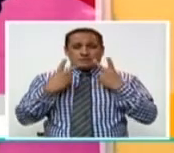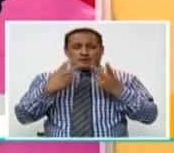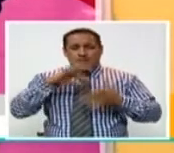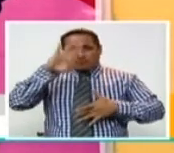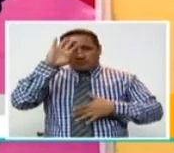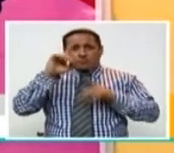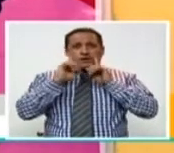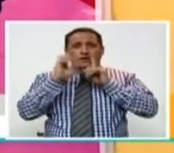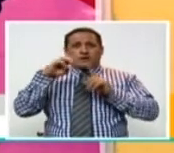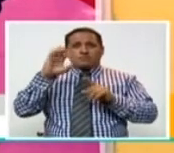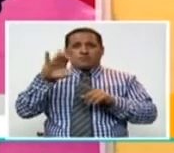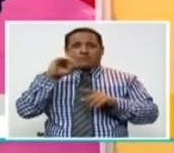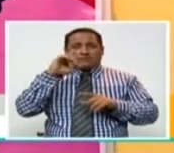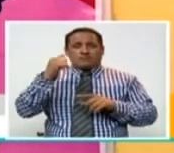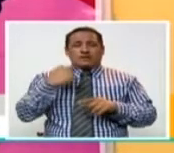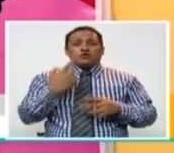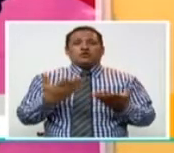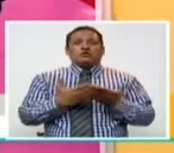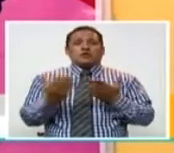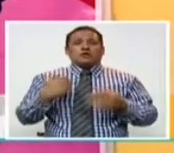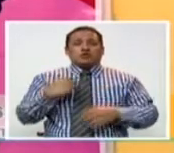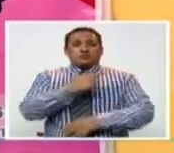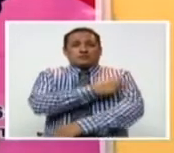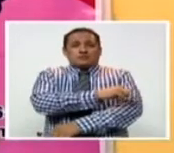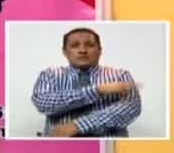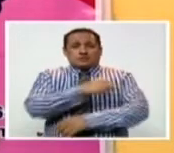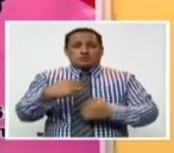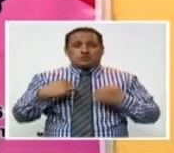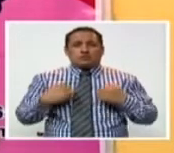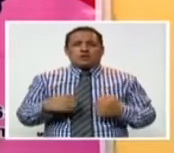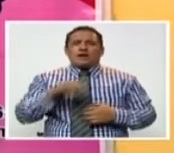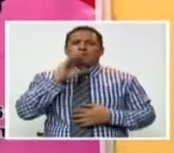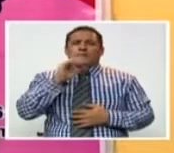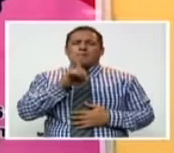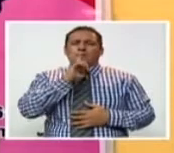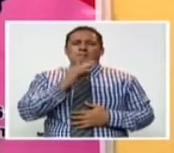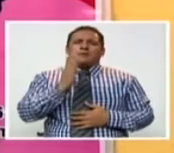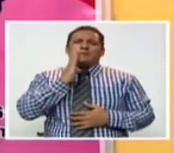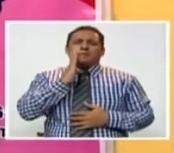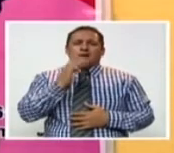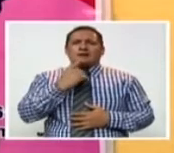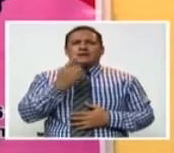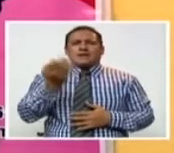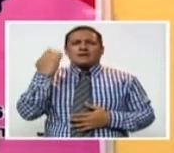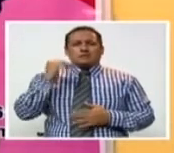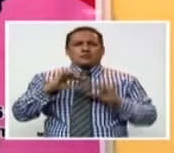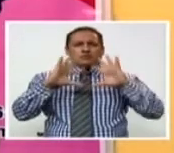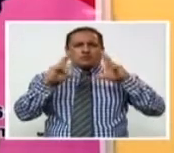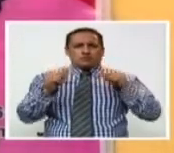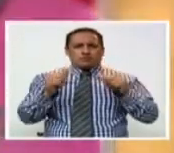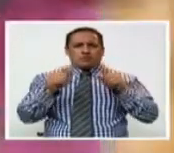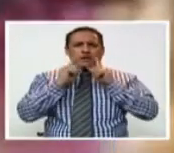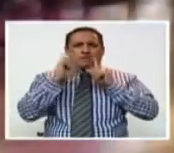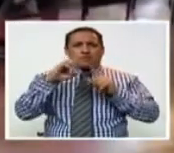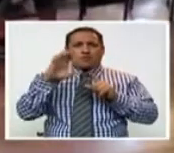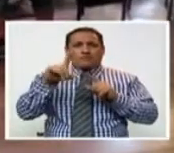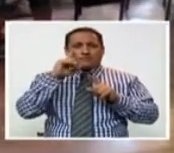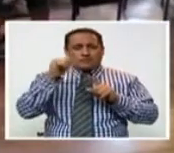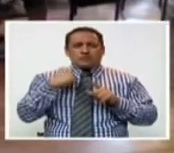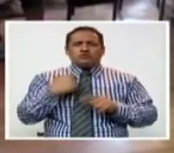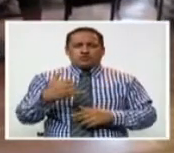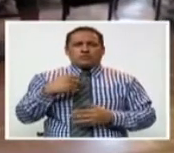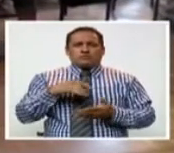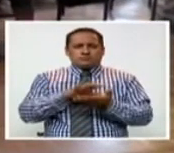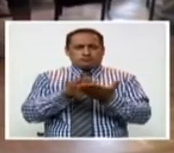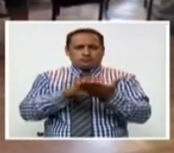atendían con hemofilia, también en el centro del hospital a donde yo me atendía, le hablaron a mis padres de que había una asociación de hemofilia. Y yo me